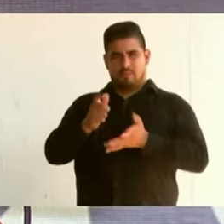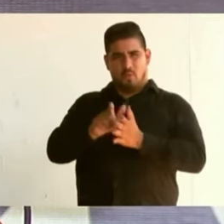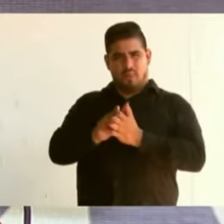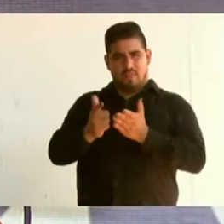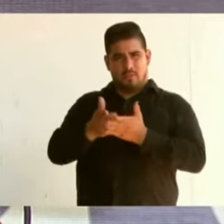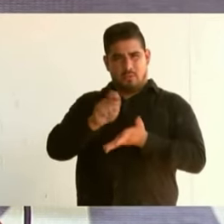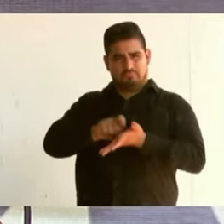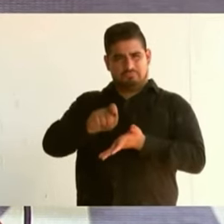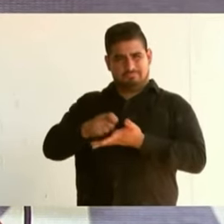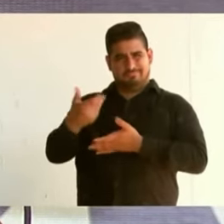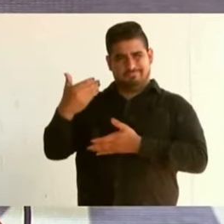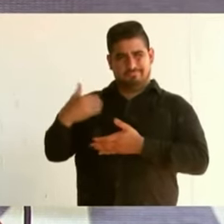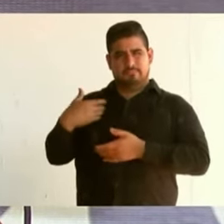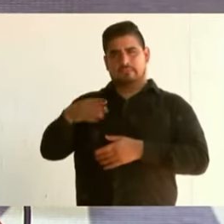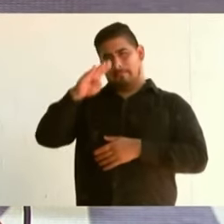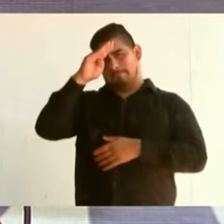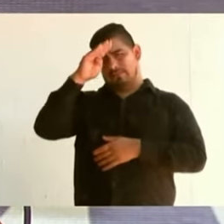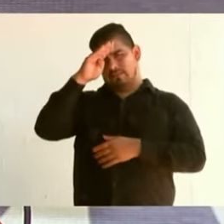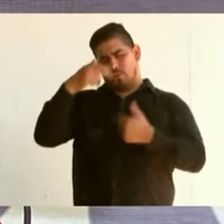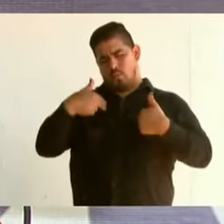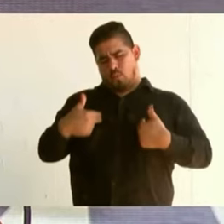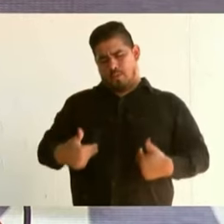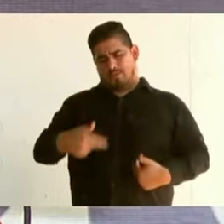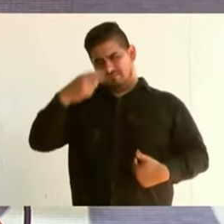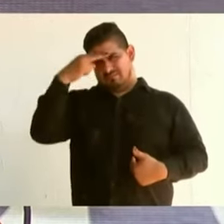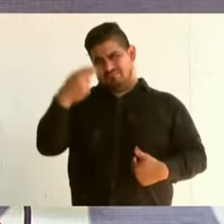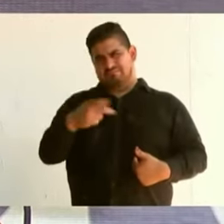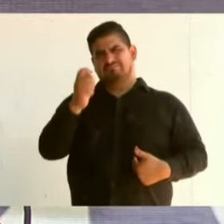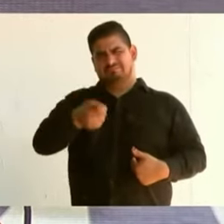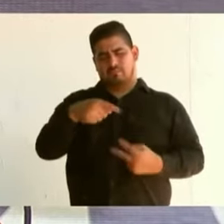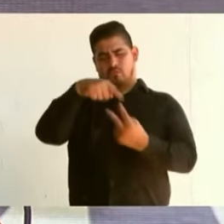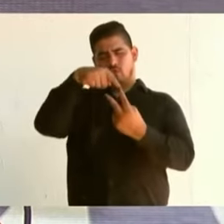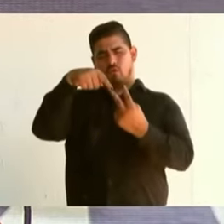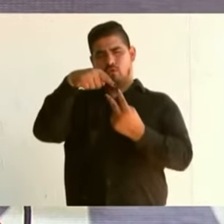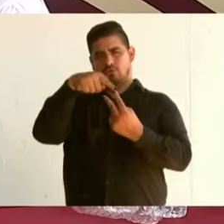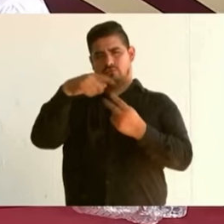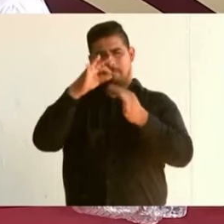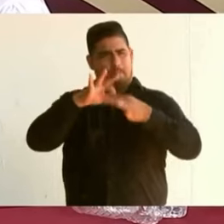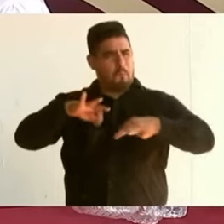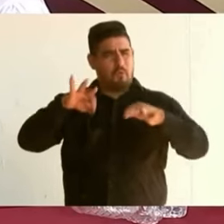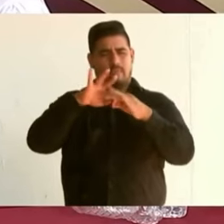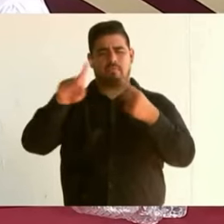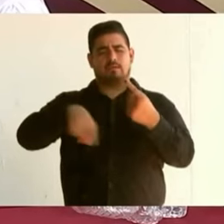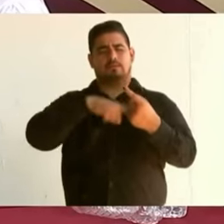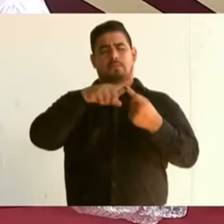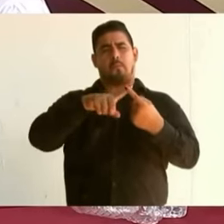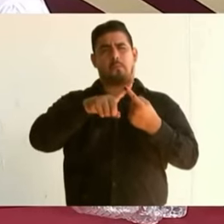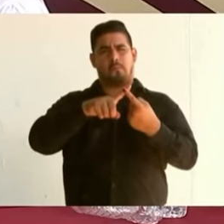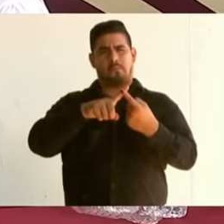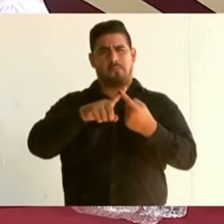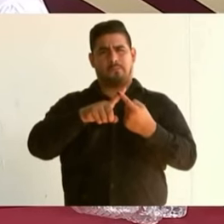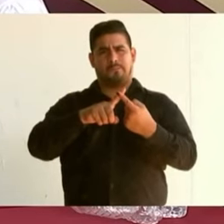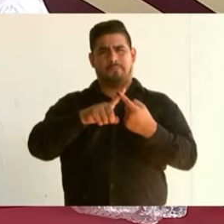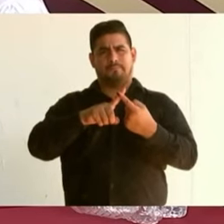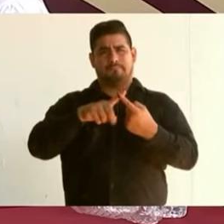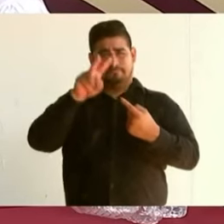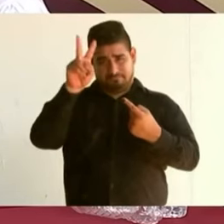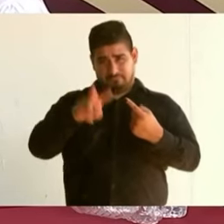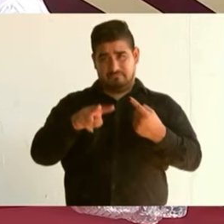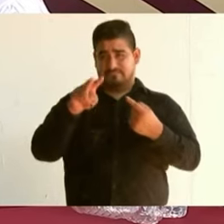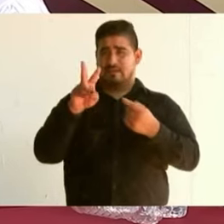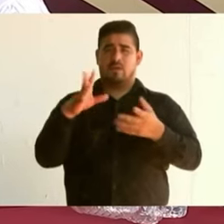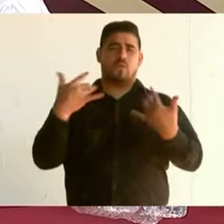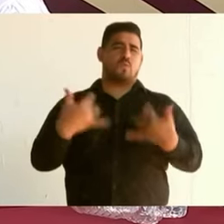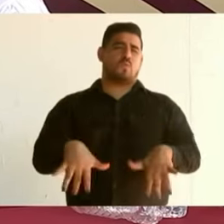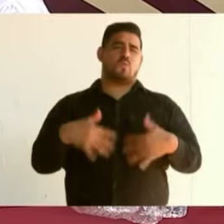este pensamiento tiene dos pilares. Uno, la grandeza de los